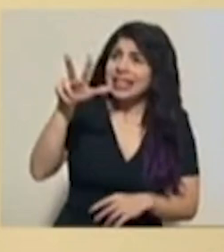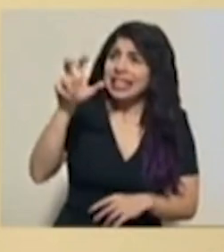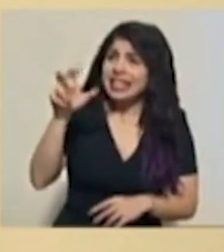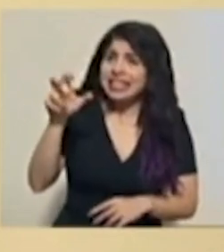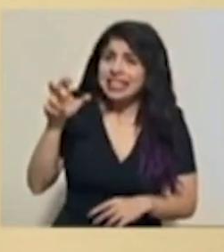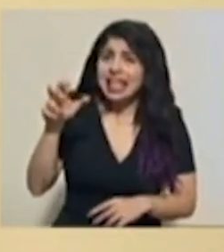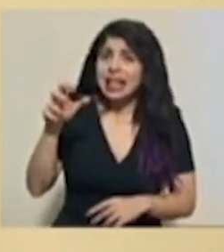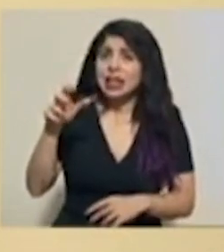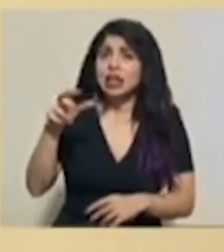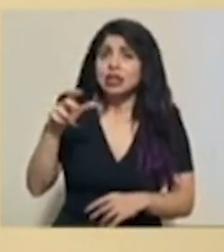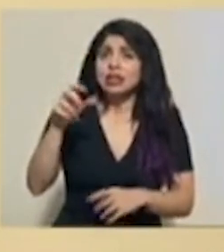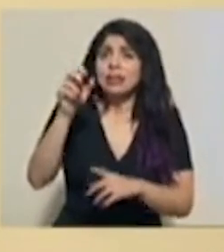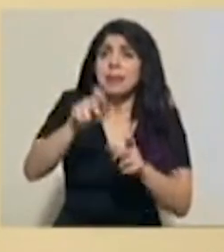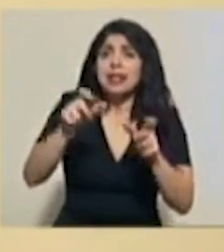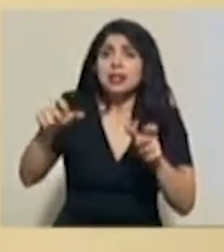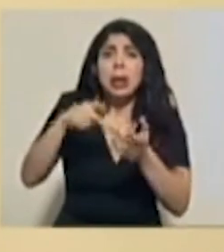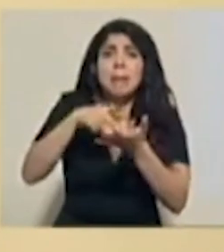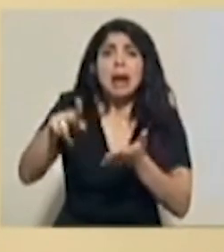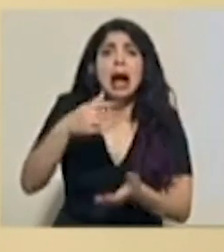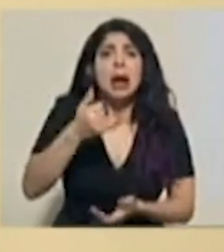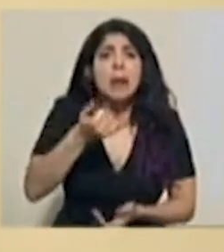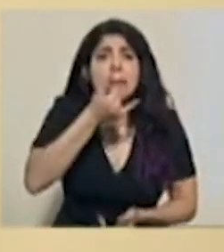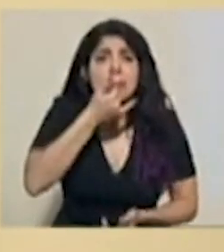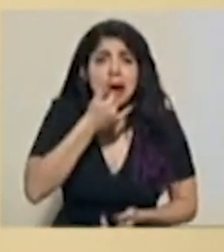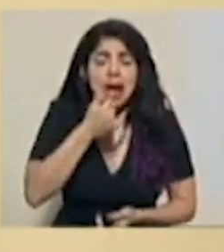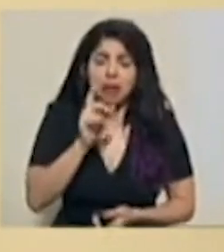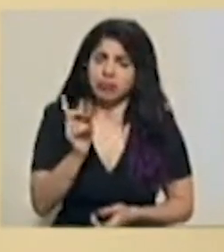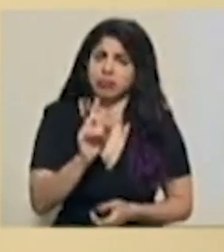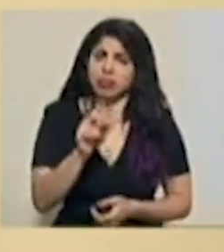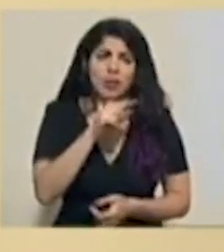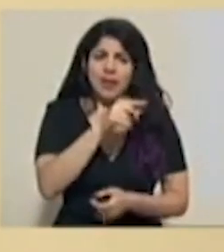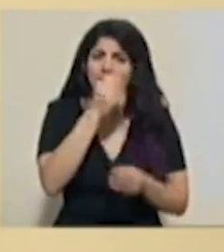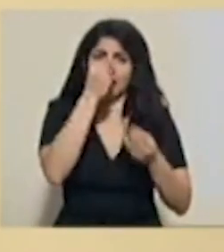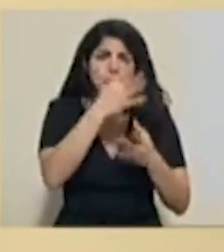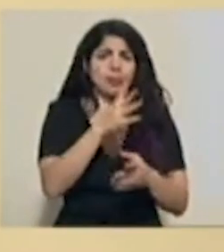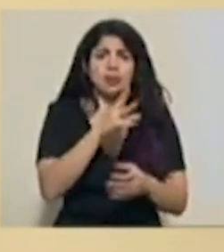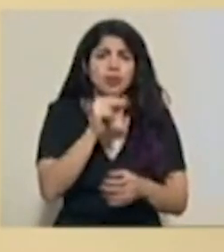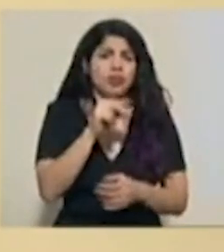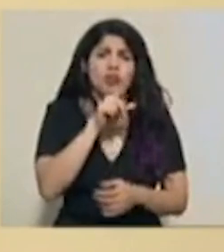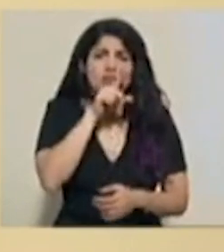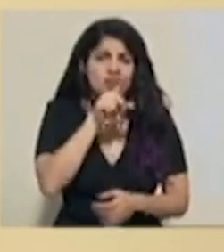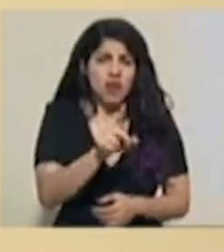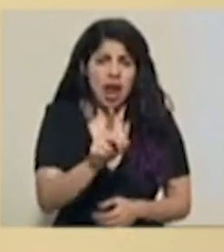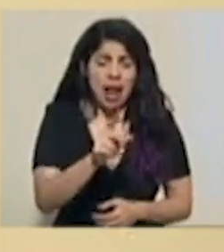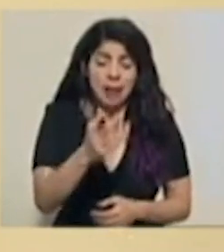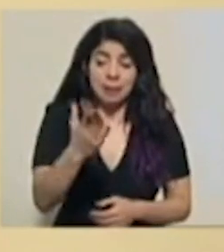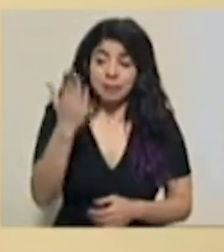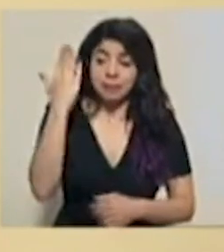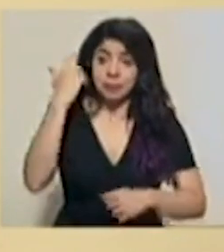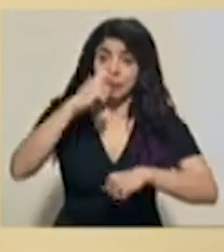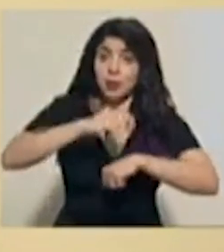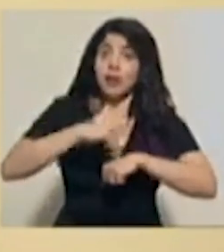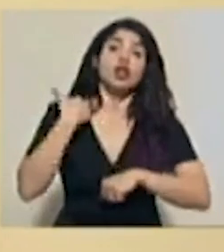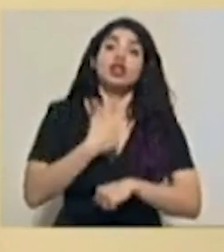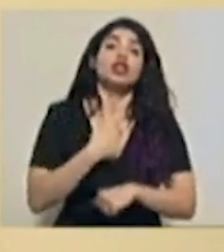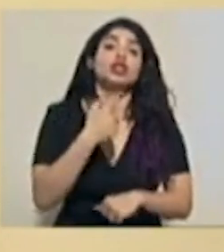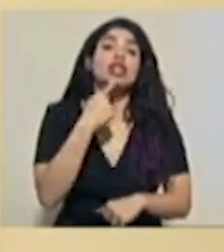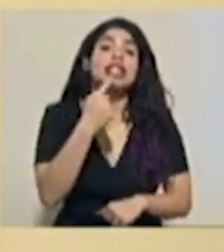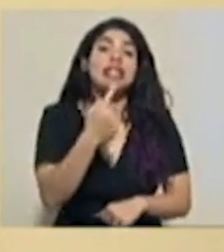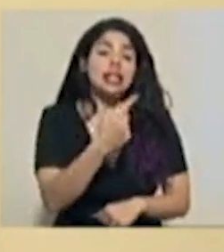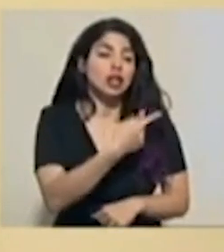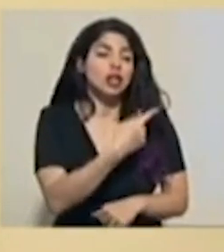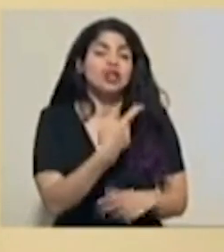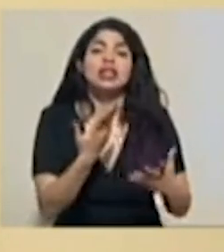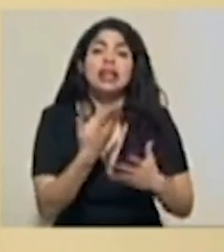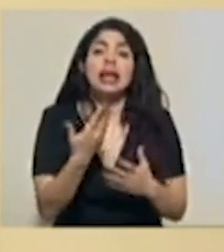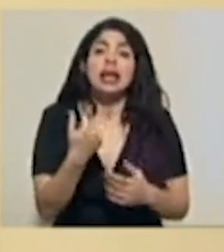mal pagados. Pero esa información no ha sido correcta. En su momento, lo que dijimos ambas instituciones es